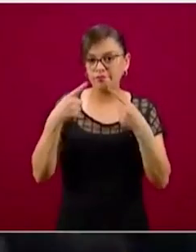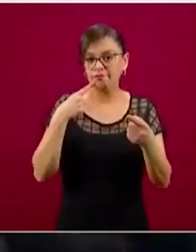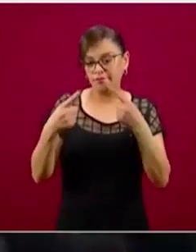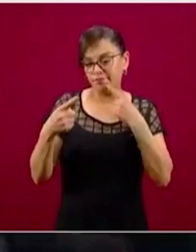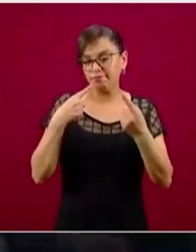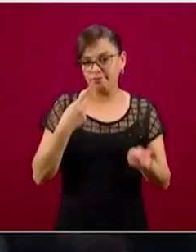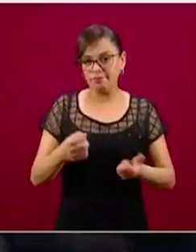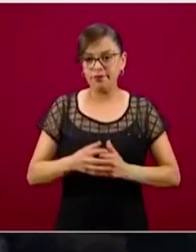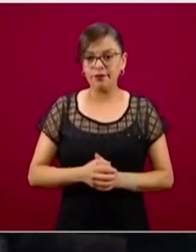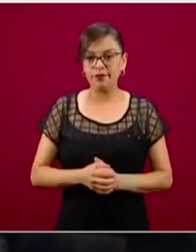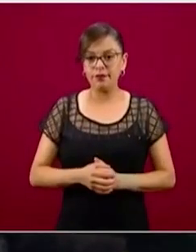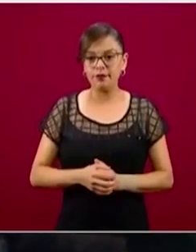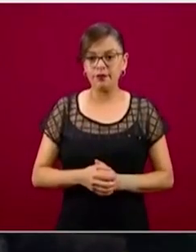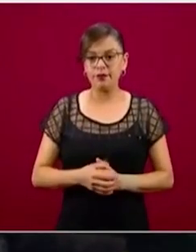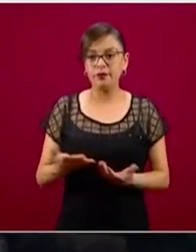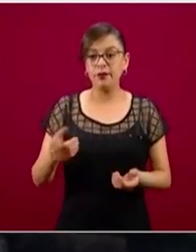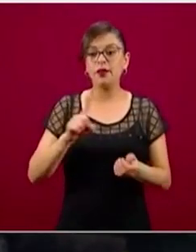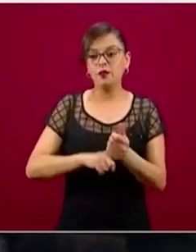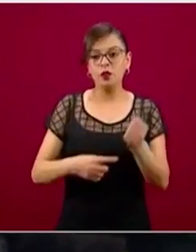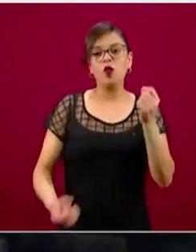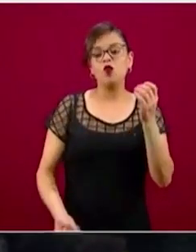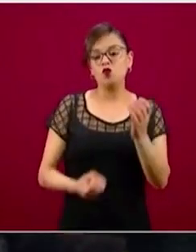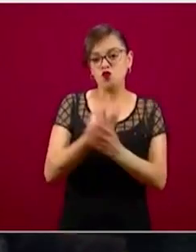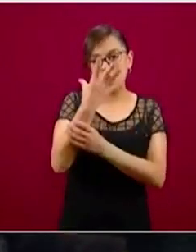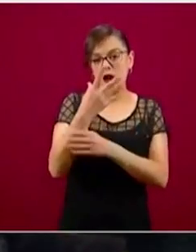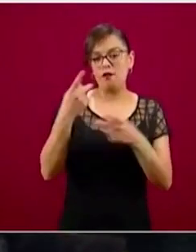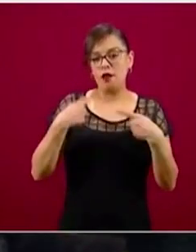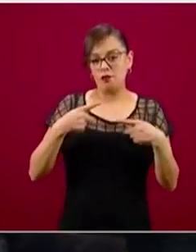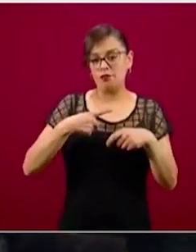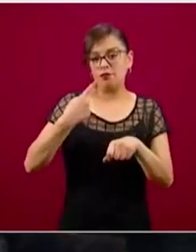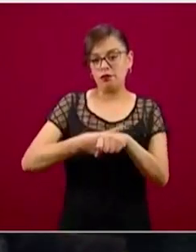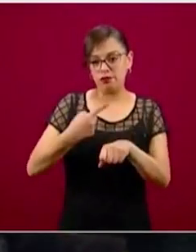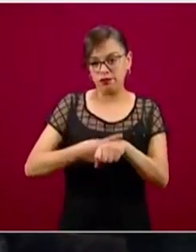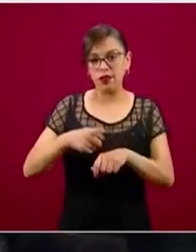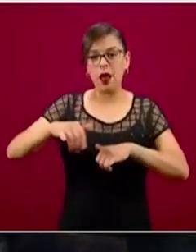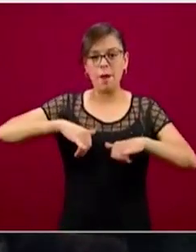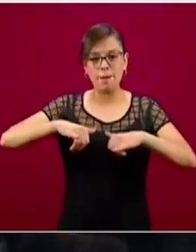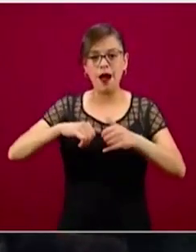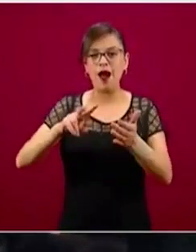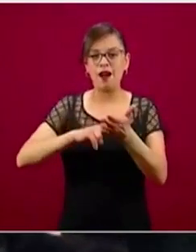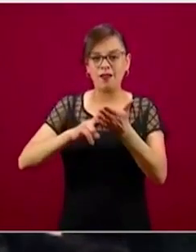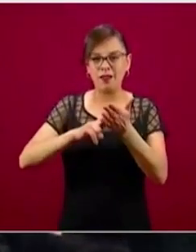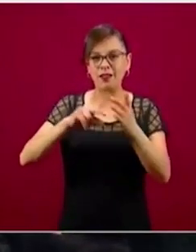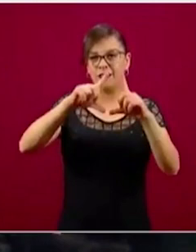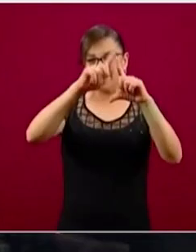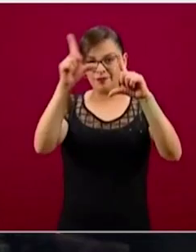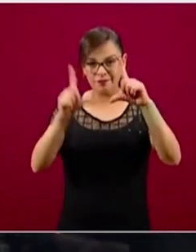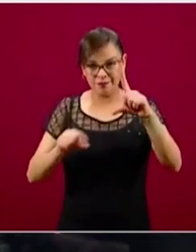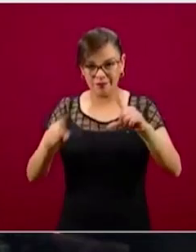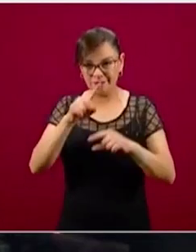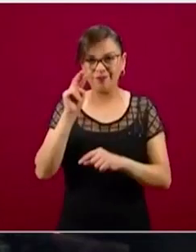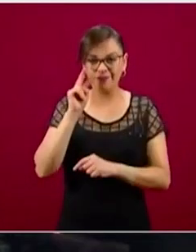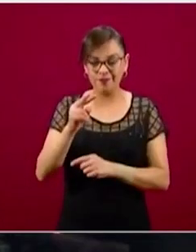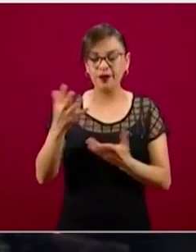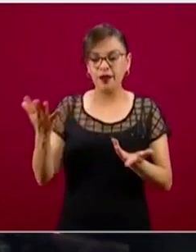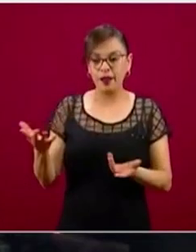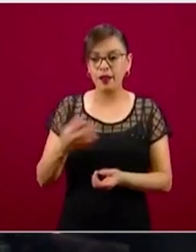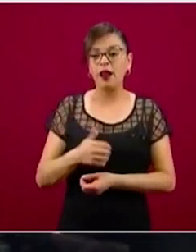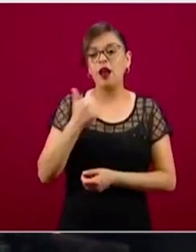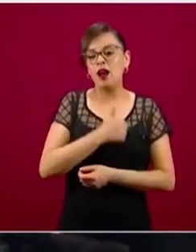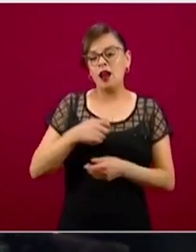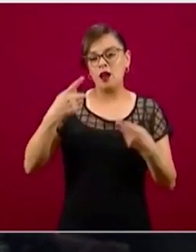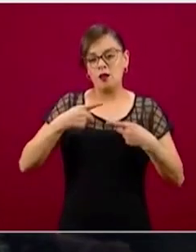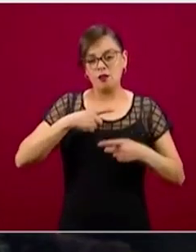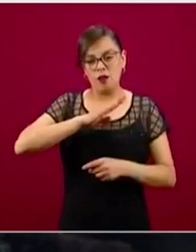de nuevos casos, que es la incidencia, el mapa verde, las curvas verdes, la mortalidad y la letalidad,